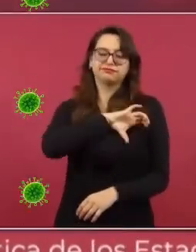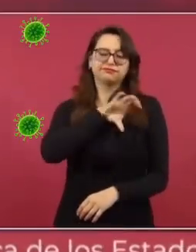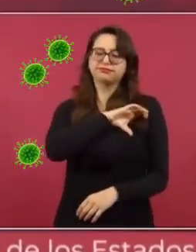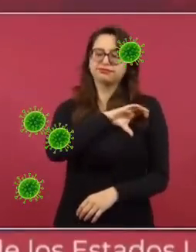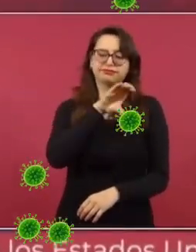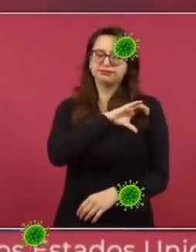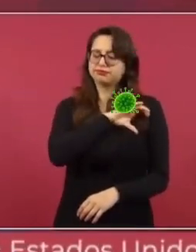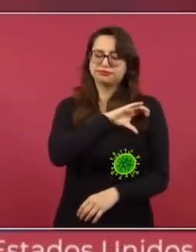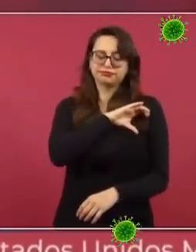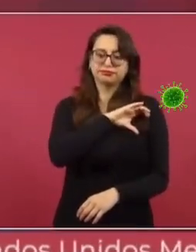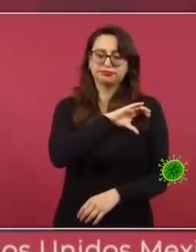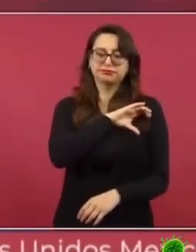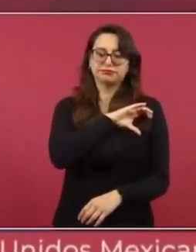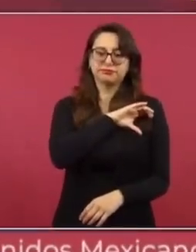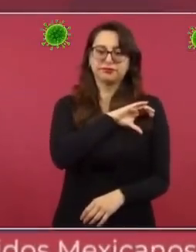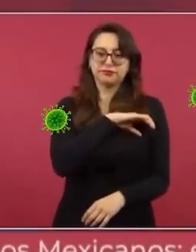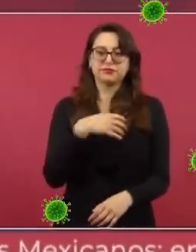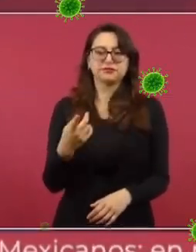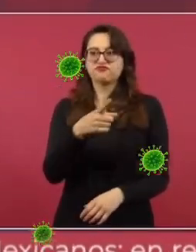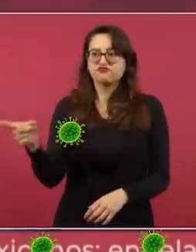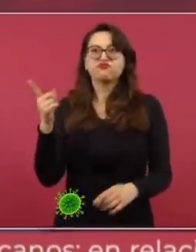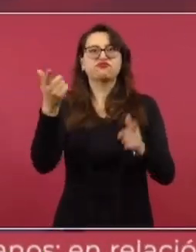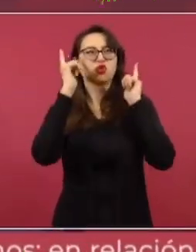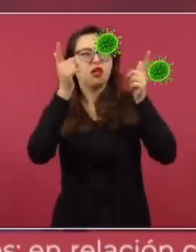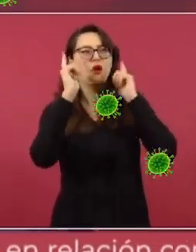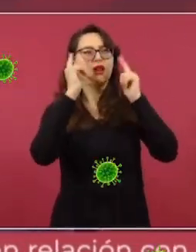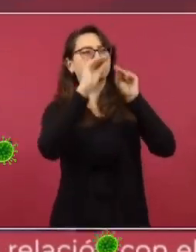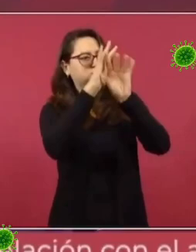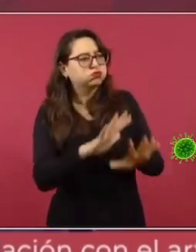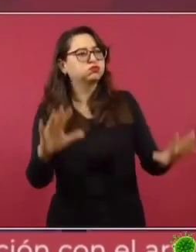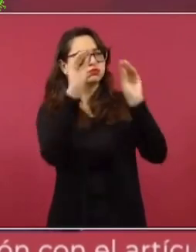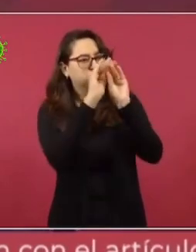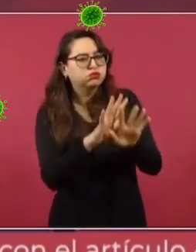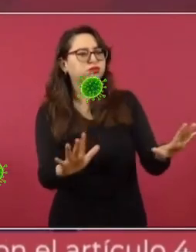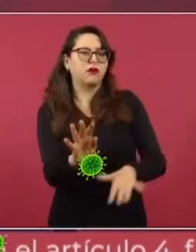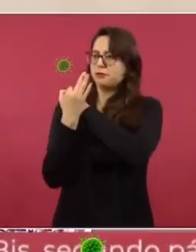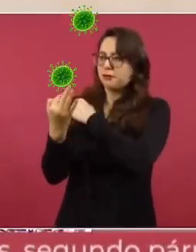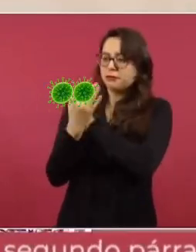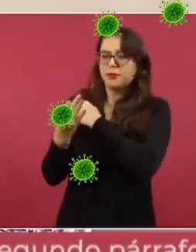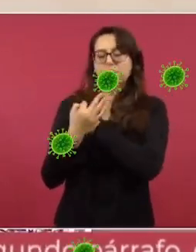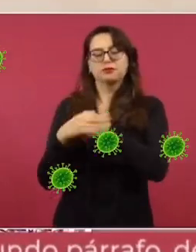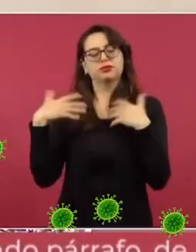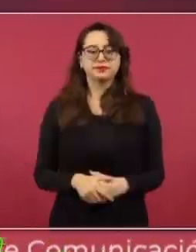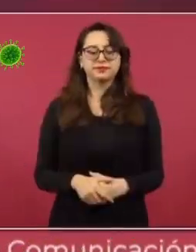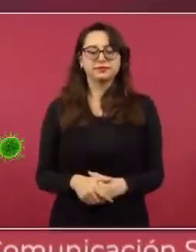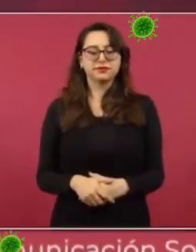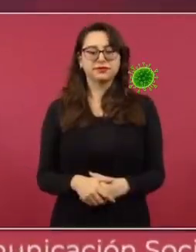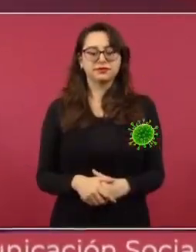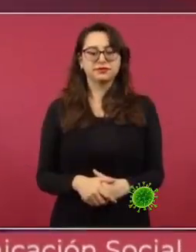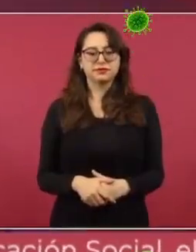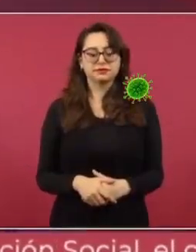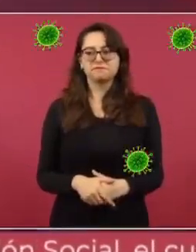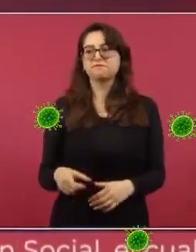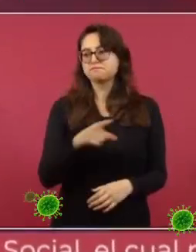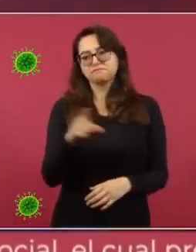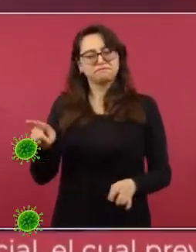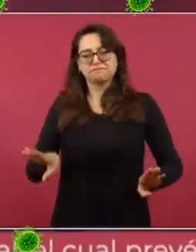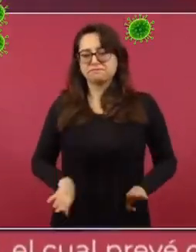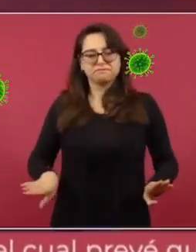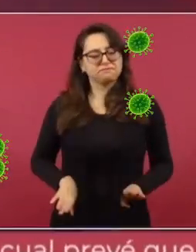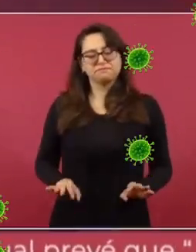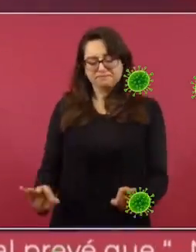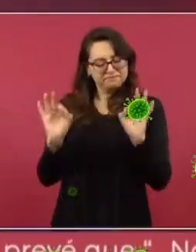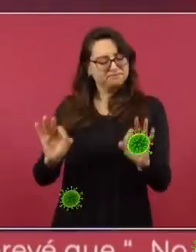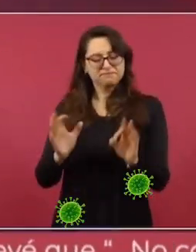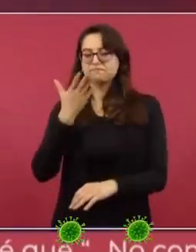muchas bendiciones, buenos deseos, cadenas de oración, mucha solidaridad. Se portaron, como siempre, muy